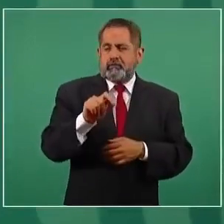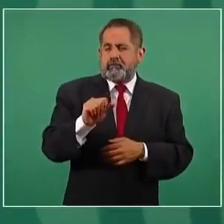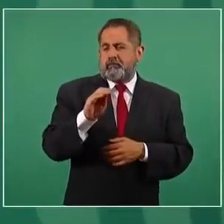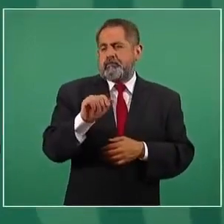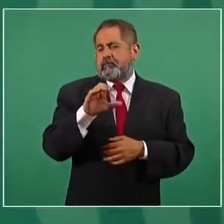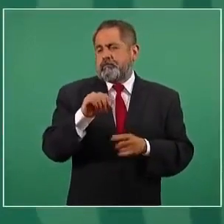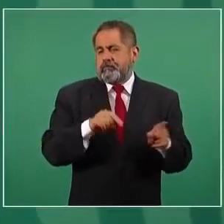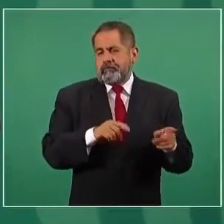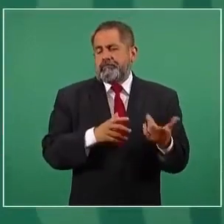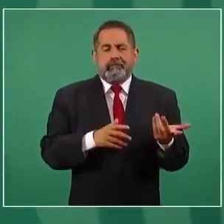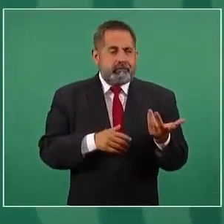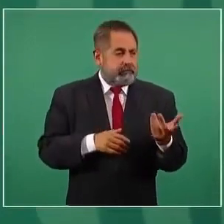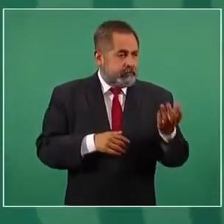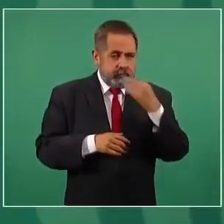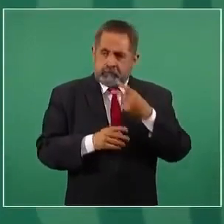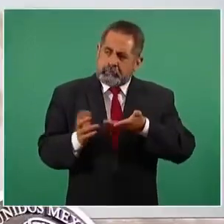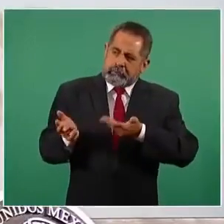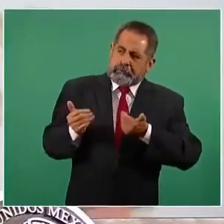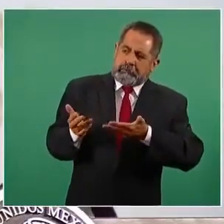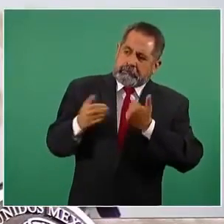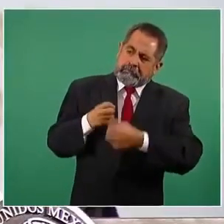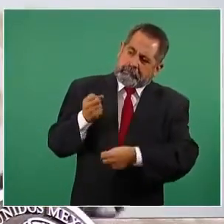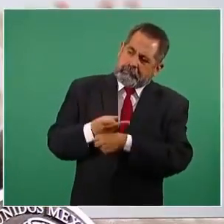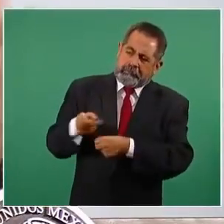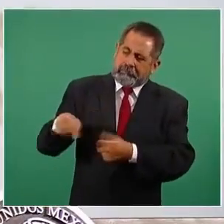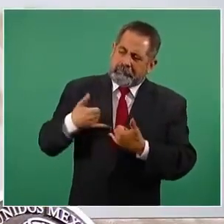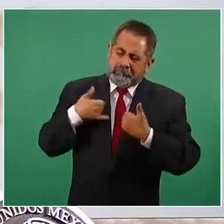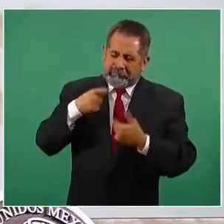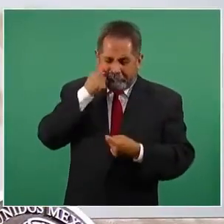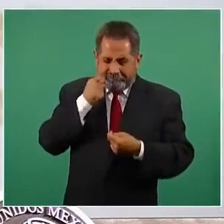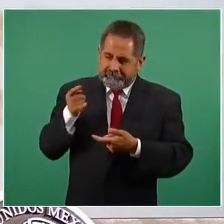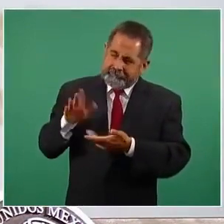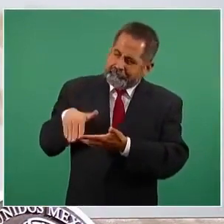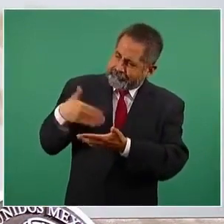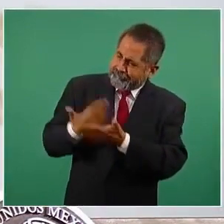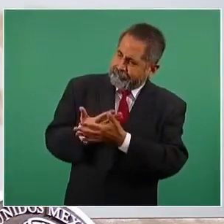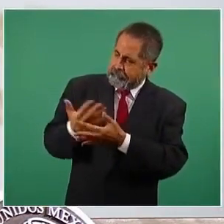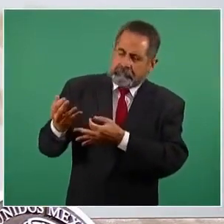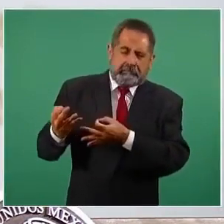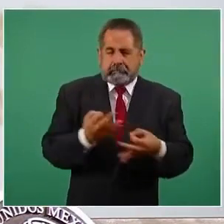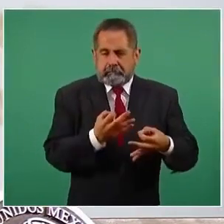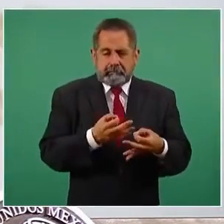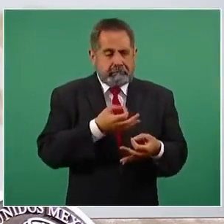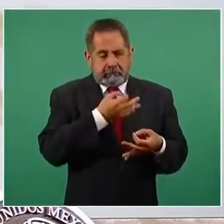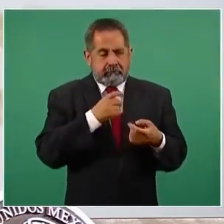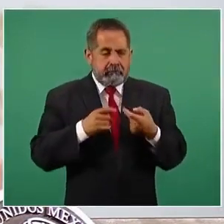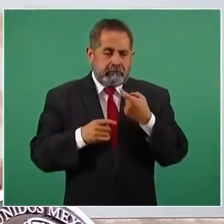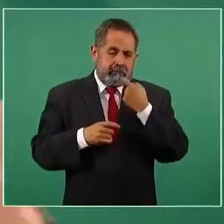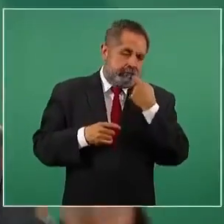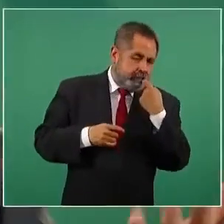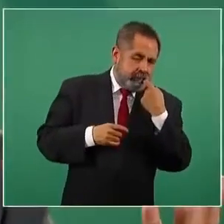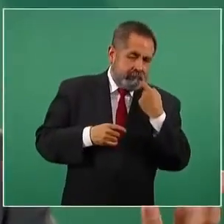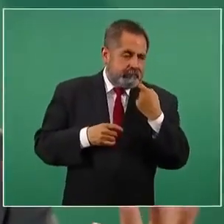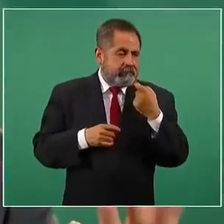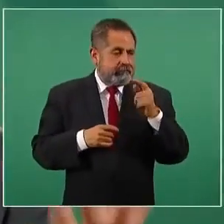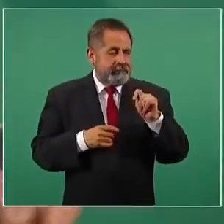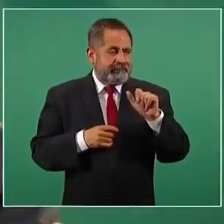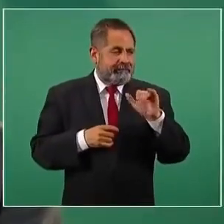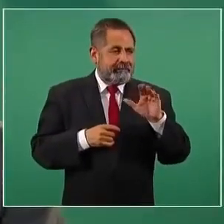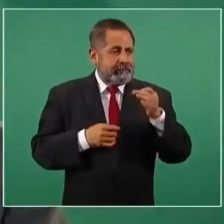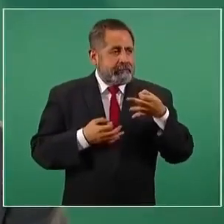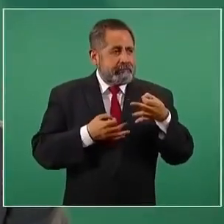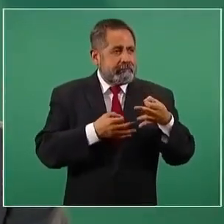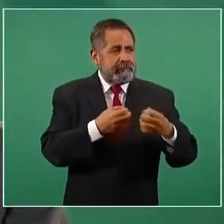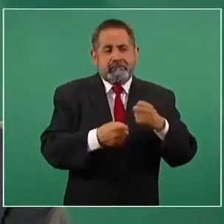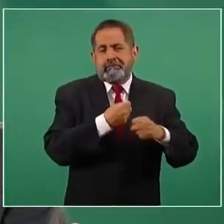finalmente lo que buscan es reclutar tempranamente a las personas que serán adictas al tabaco y que han sido perdidas para